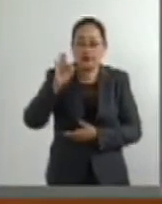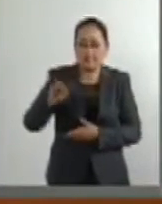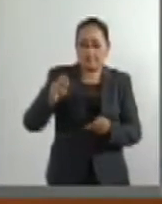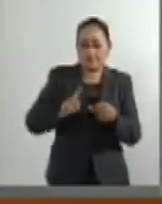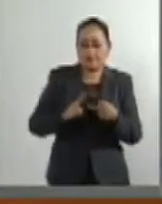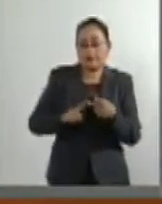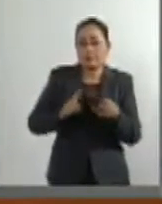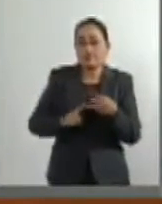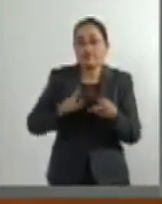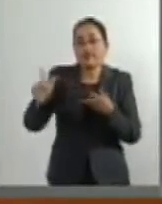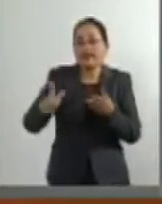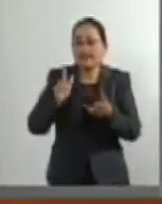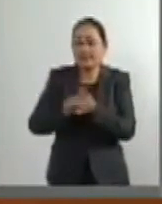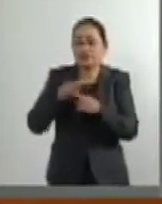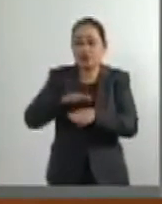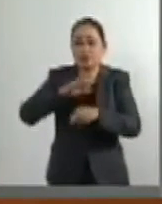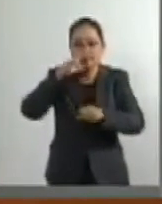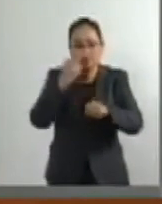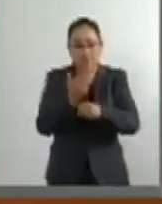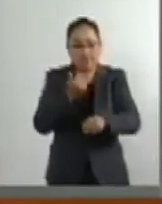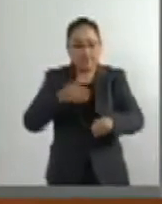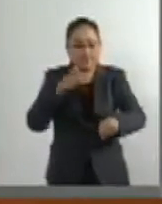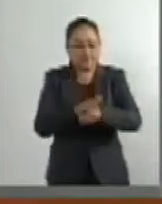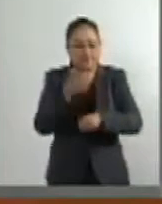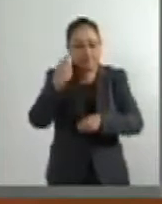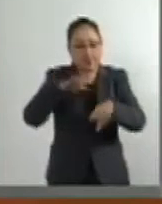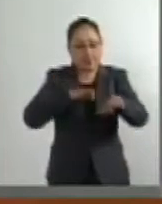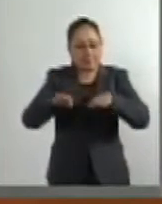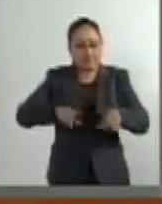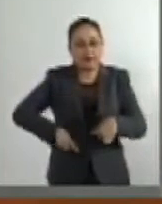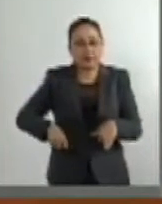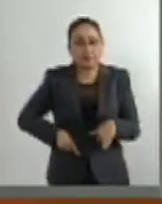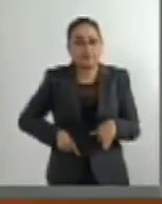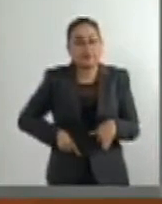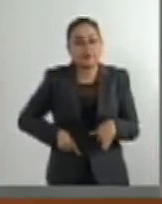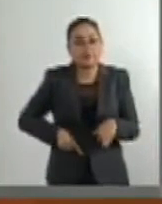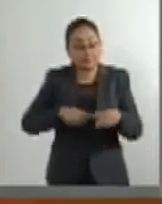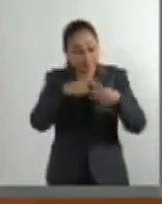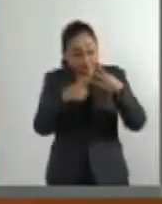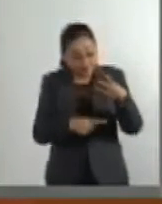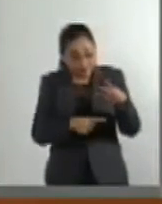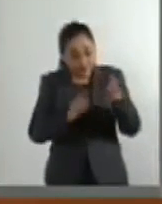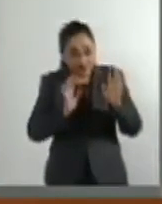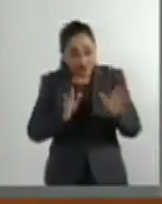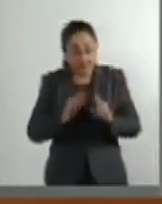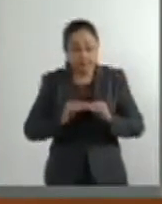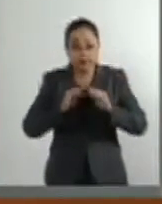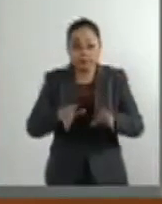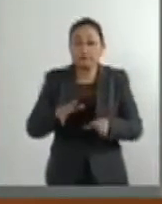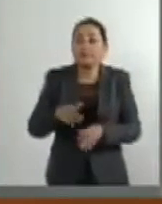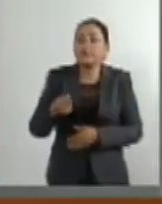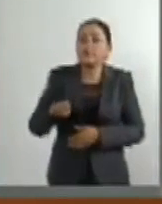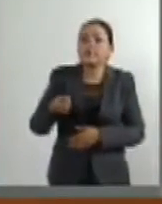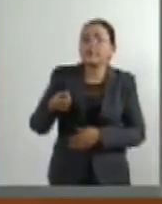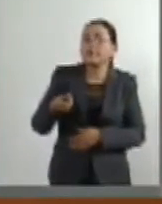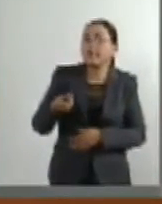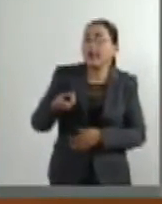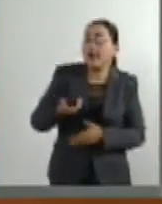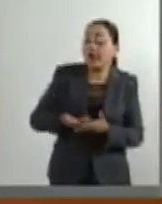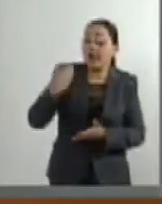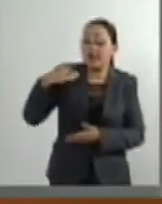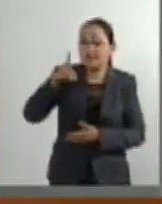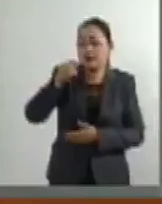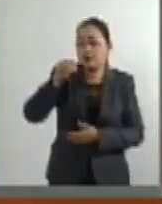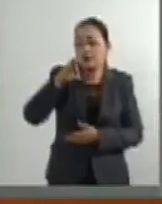y de la Ley Federal de Responsabilidades Administrativas de los Servidores Públicos, las mismas que, recordemos, fueron publicadas en el Diario